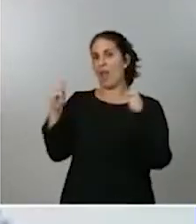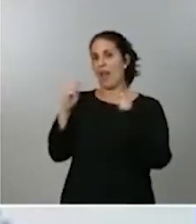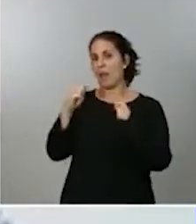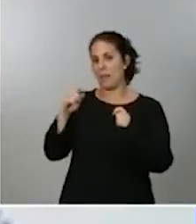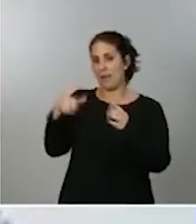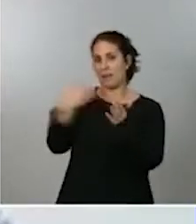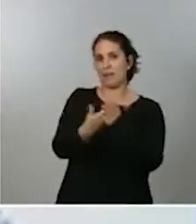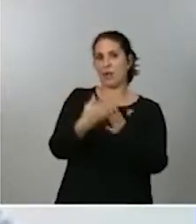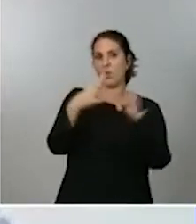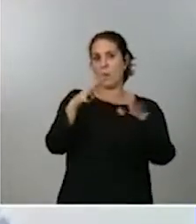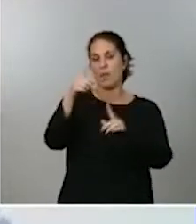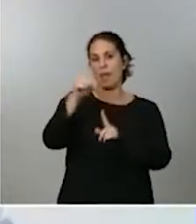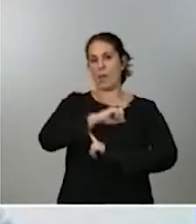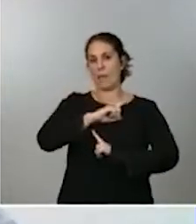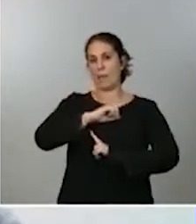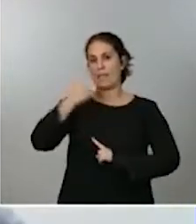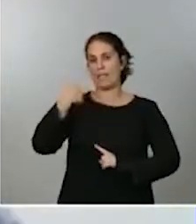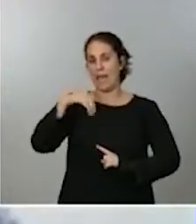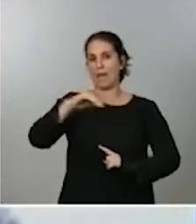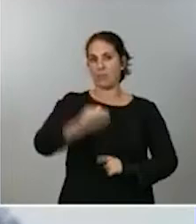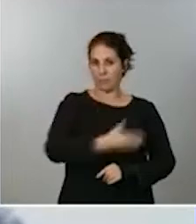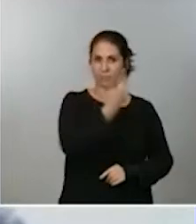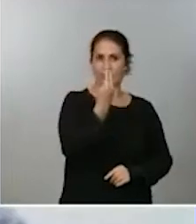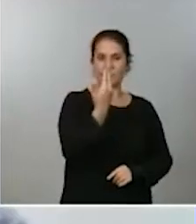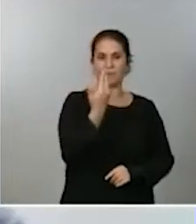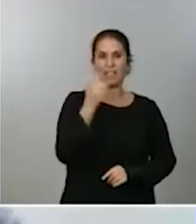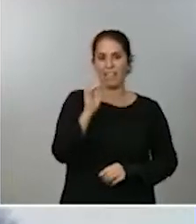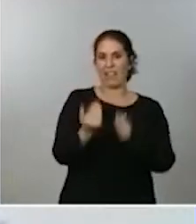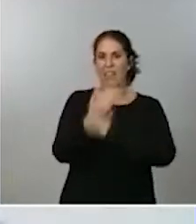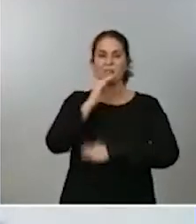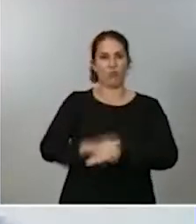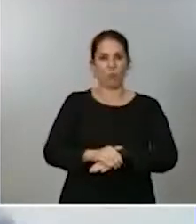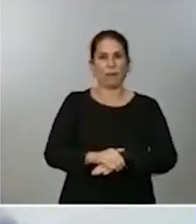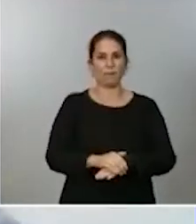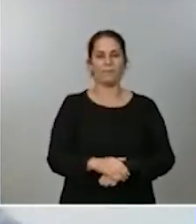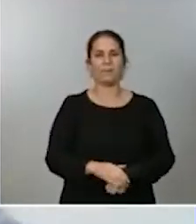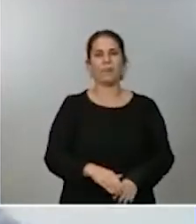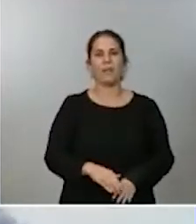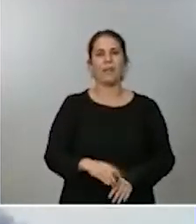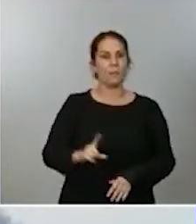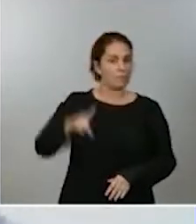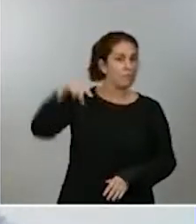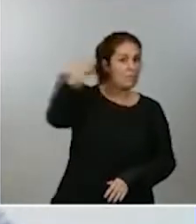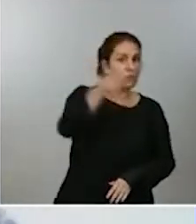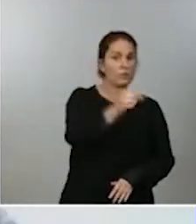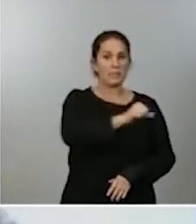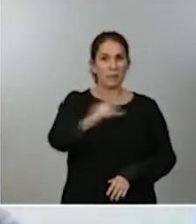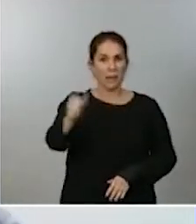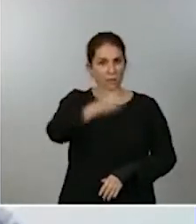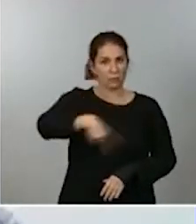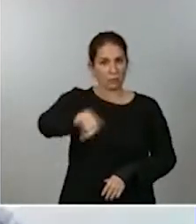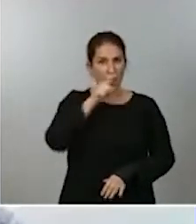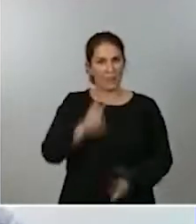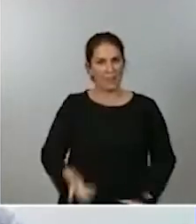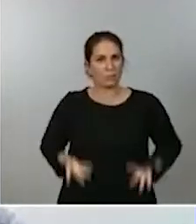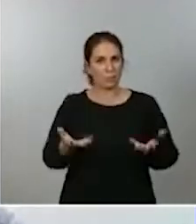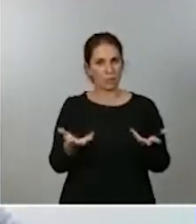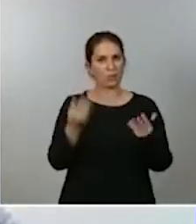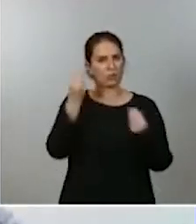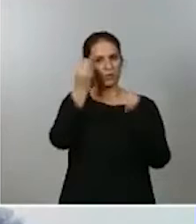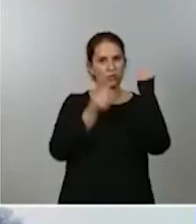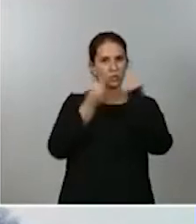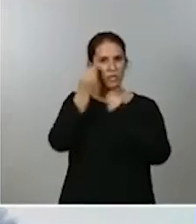Ustedes, por tanto, están dispuestos, por tanto, a la semana que viene, en el Consejo de Ministros de la próxima semana, si lo piden varias comunidades